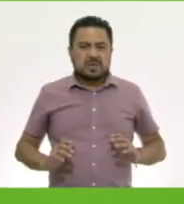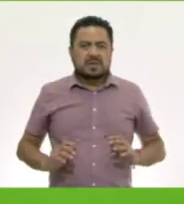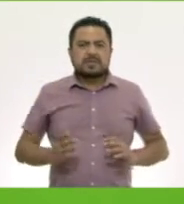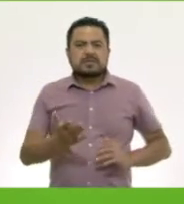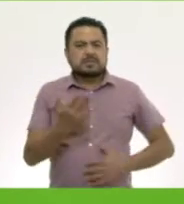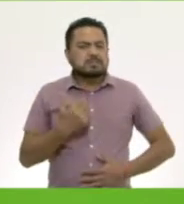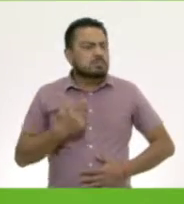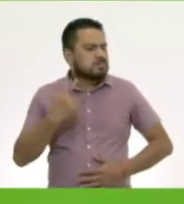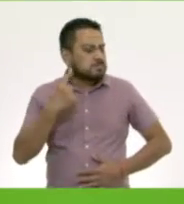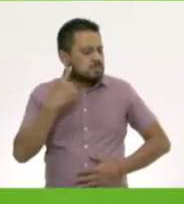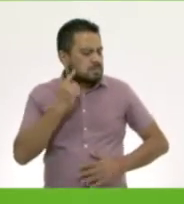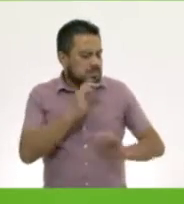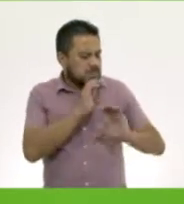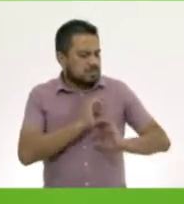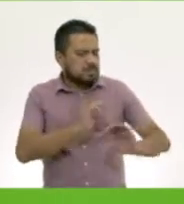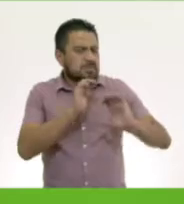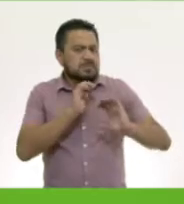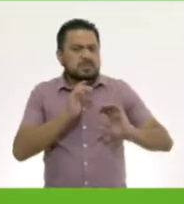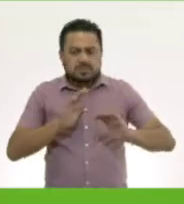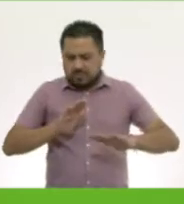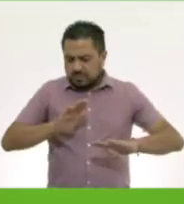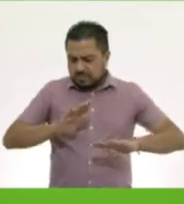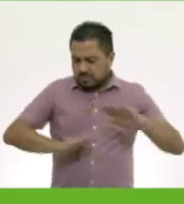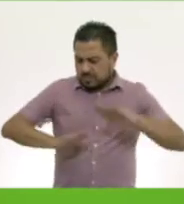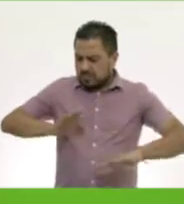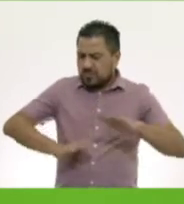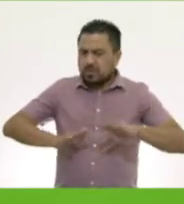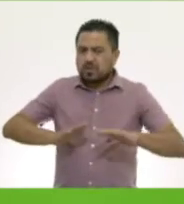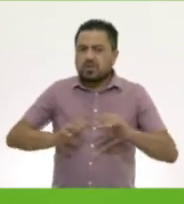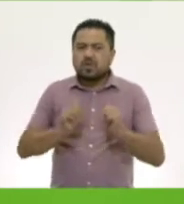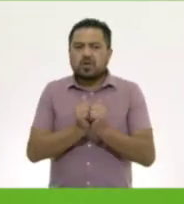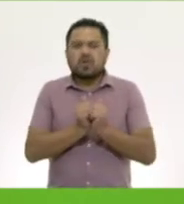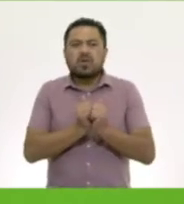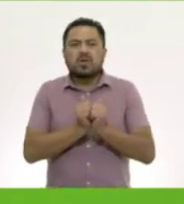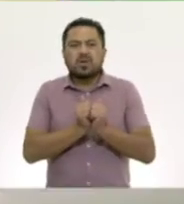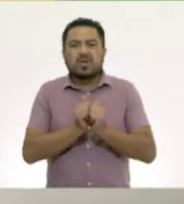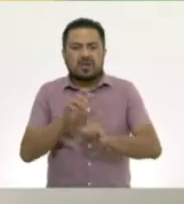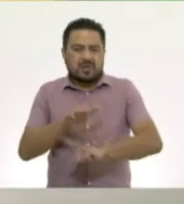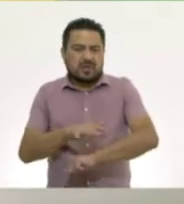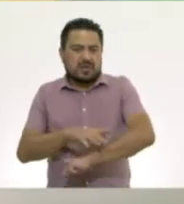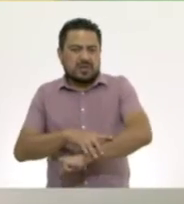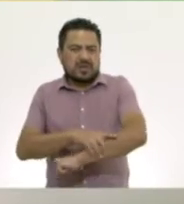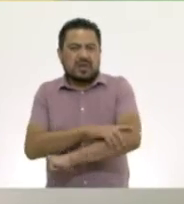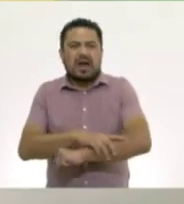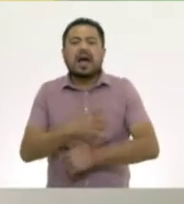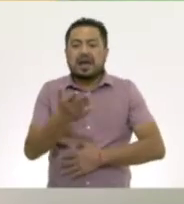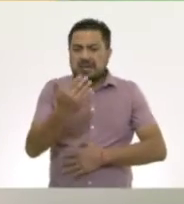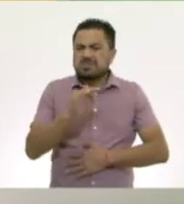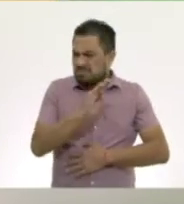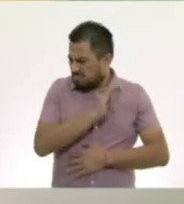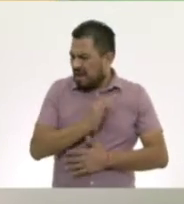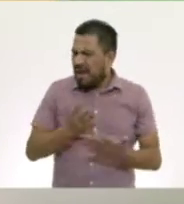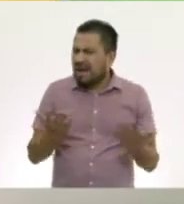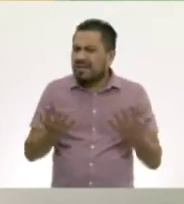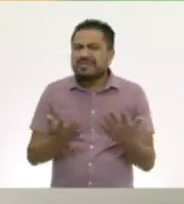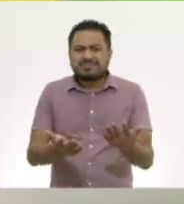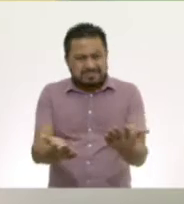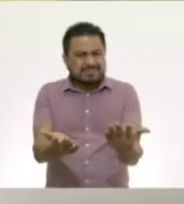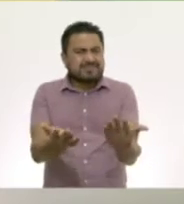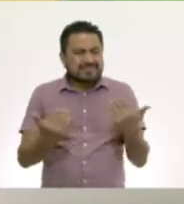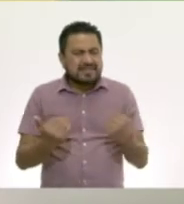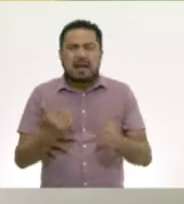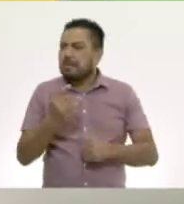Sigue el ritmo de la canción percutiendo con las palmas en tus muslos. Venga, sí pueden hacerlo, ¿verdad? Vamos,